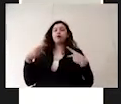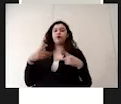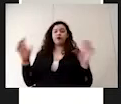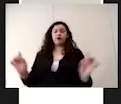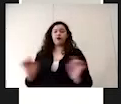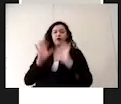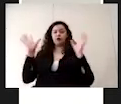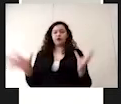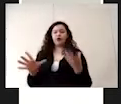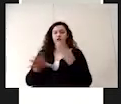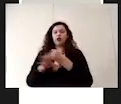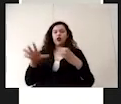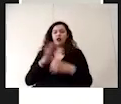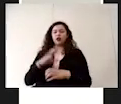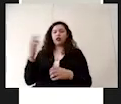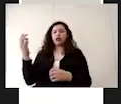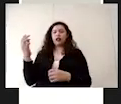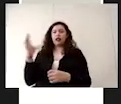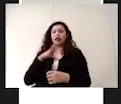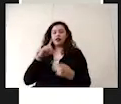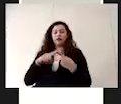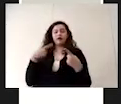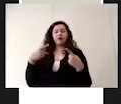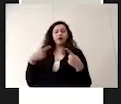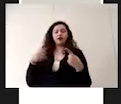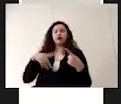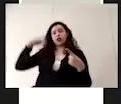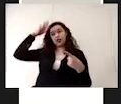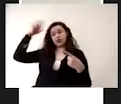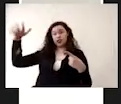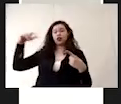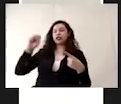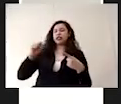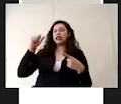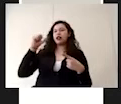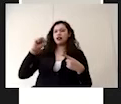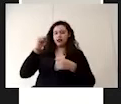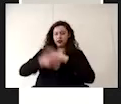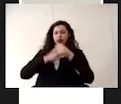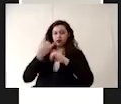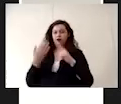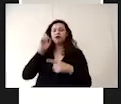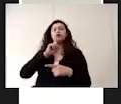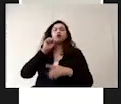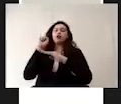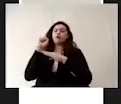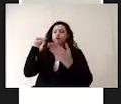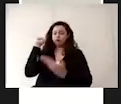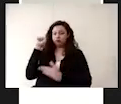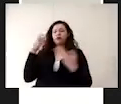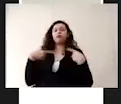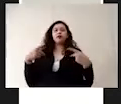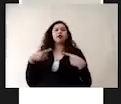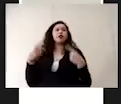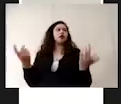las siguientes condiciones. Pueden ser personas mayores de 60 años, mujeres embarazadas, personas con